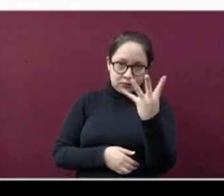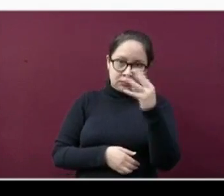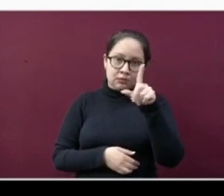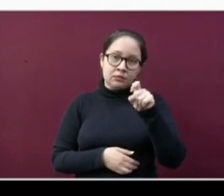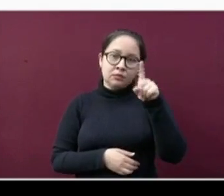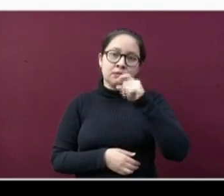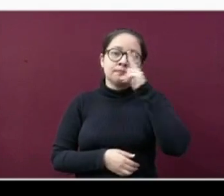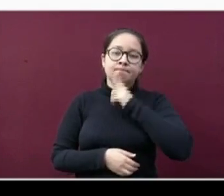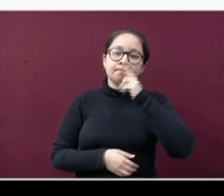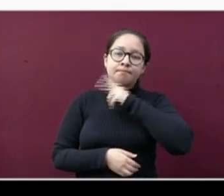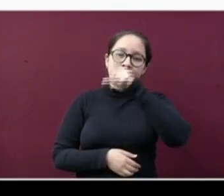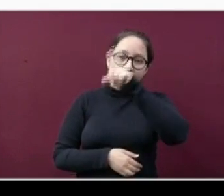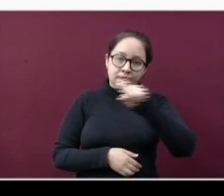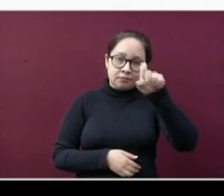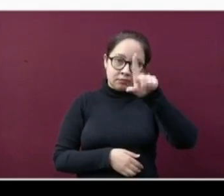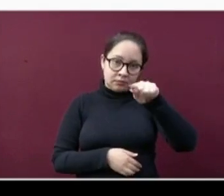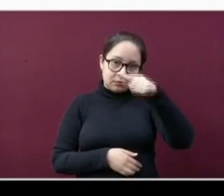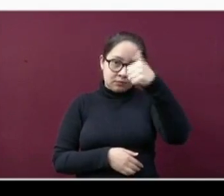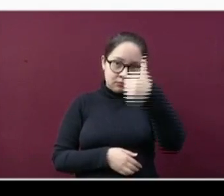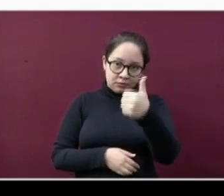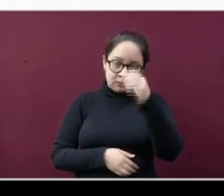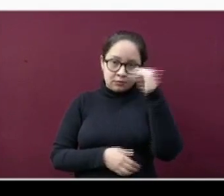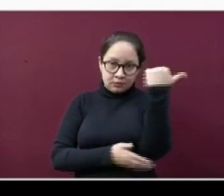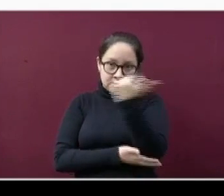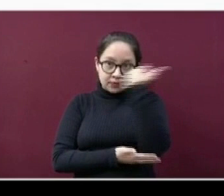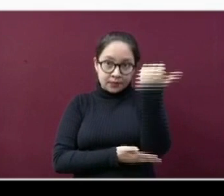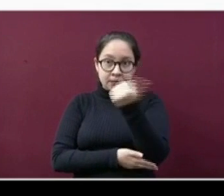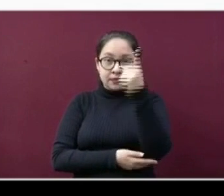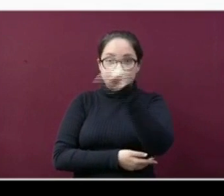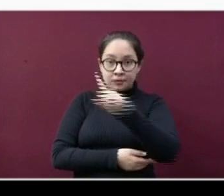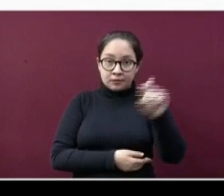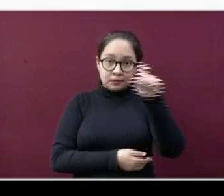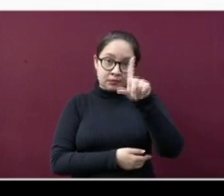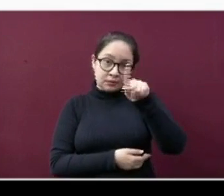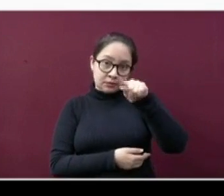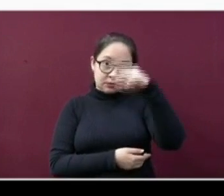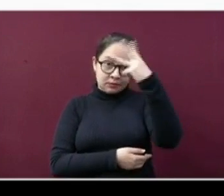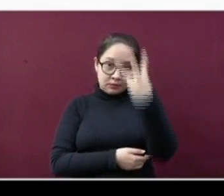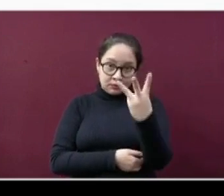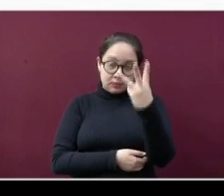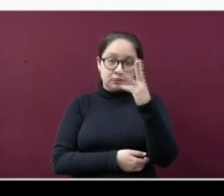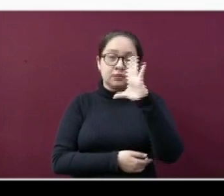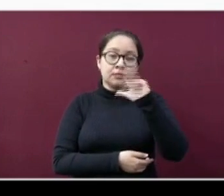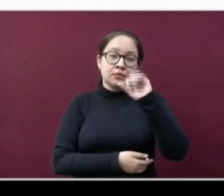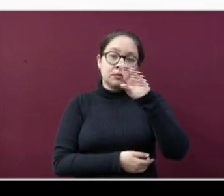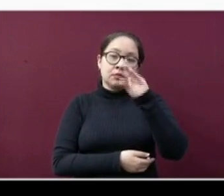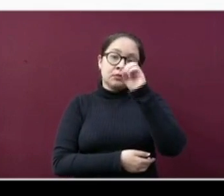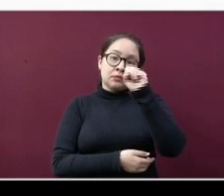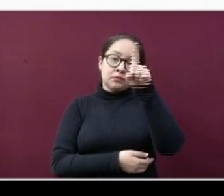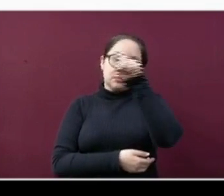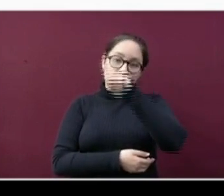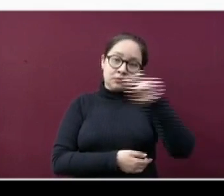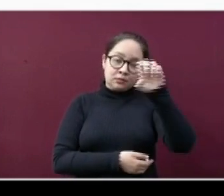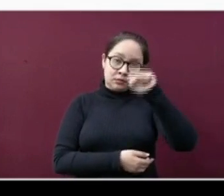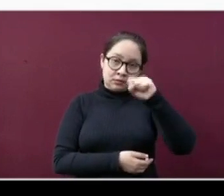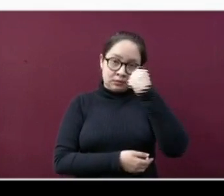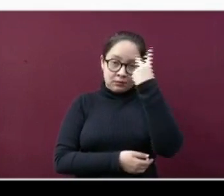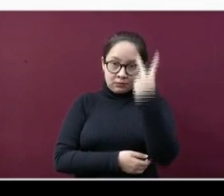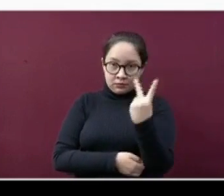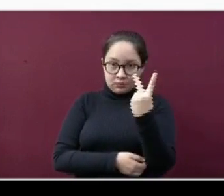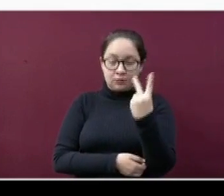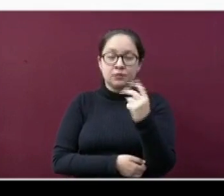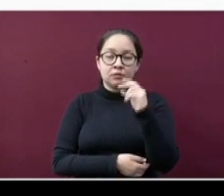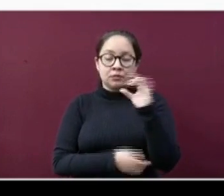Aguadulce 176, Acayucan 173, Carlos Acarrillo 162